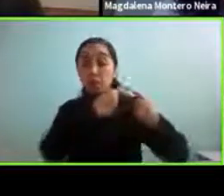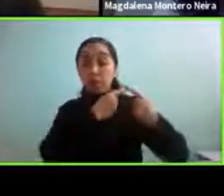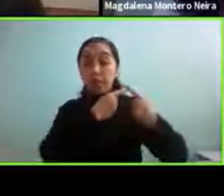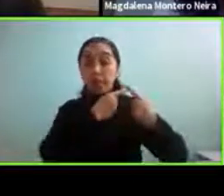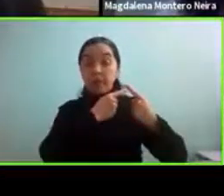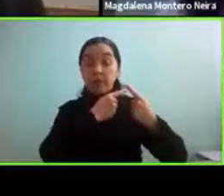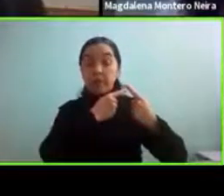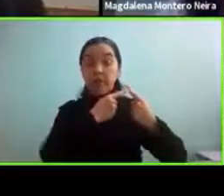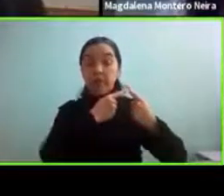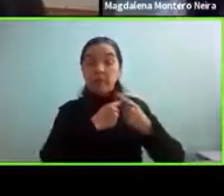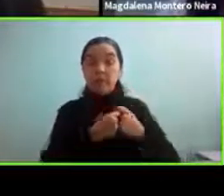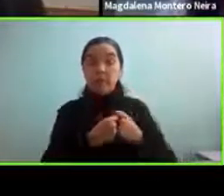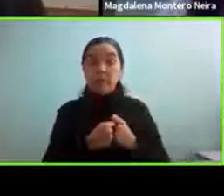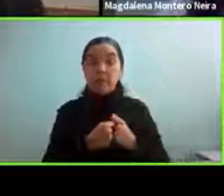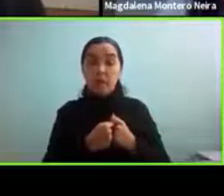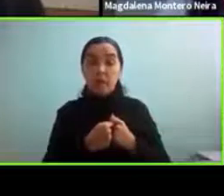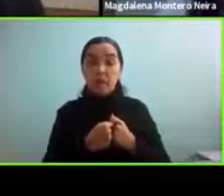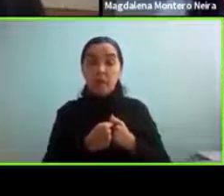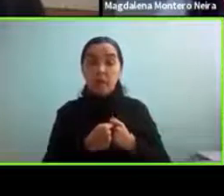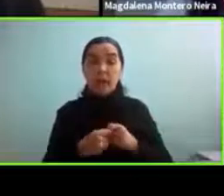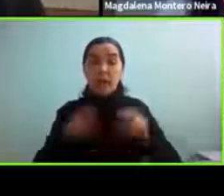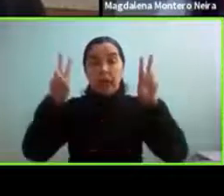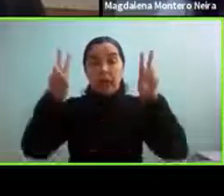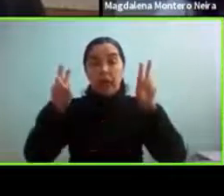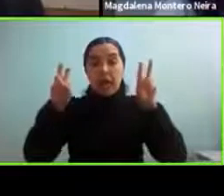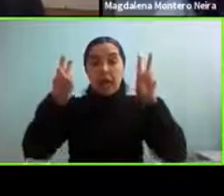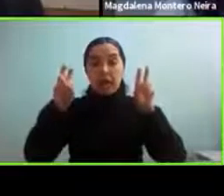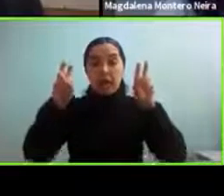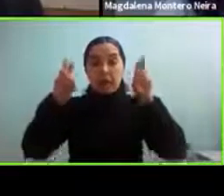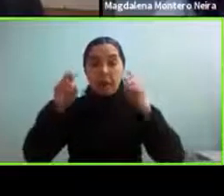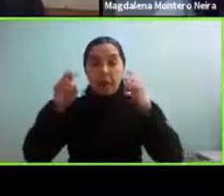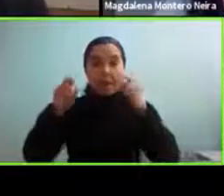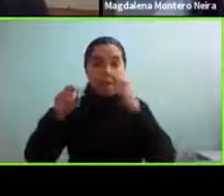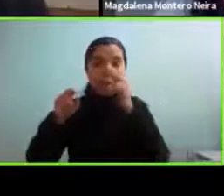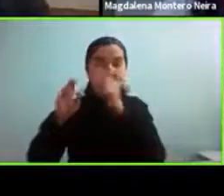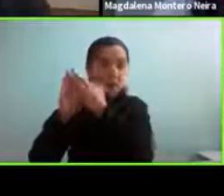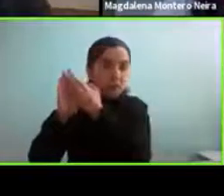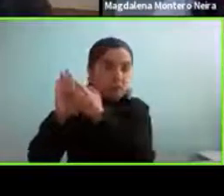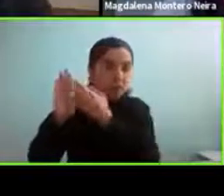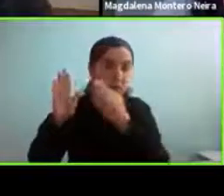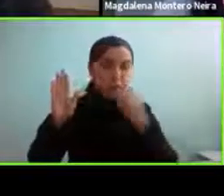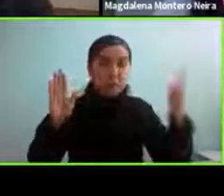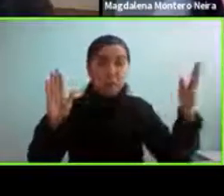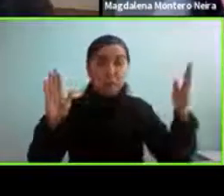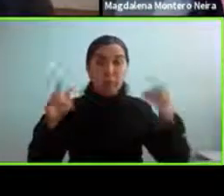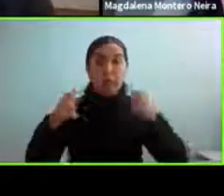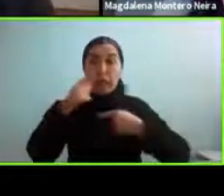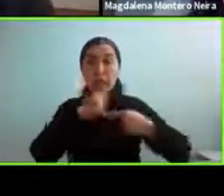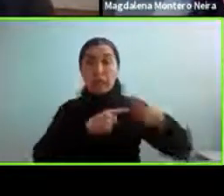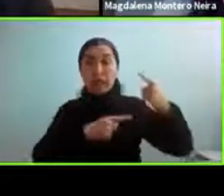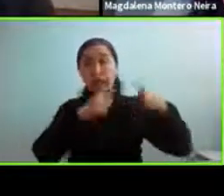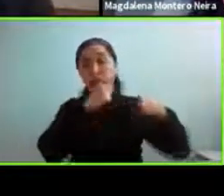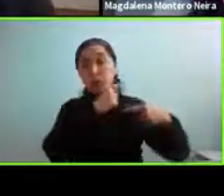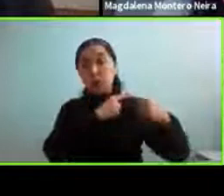digamos de pensarnos transversalmente en el momento histórico que estamos